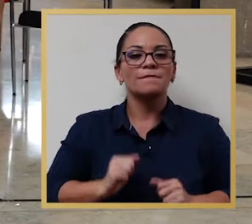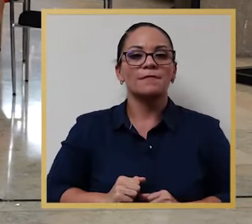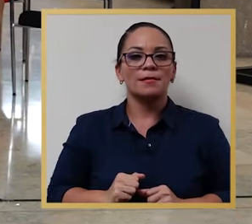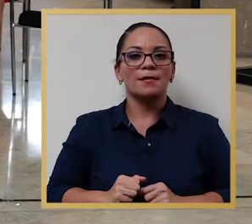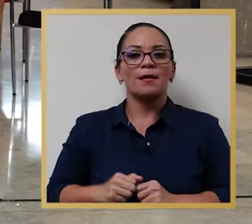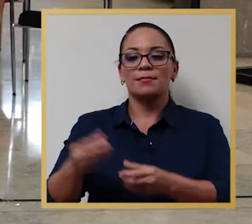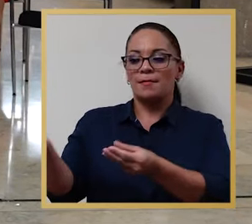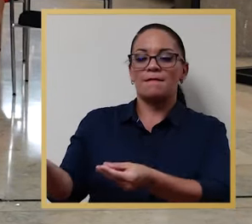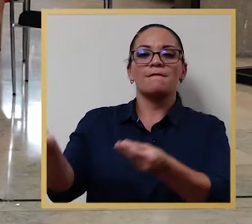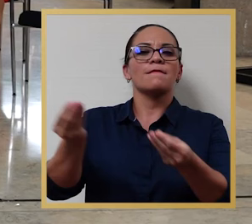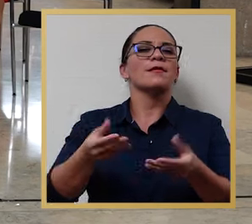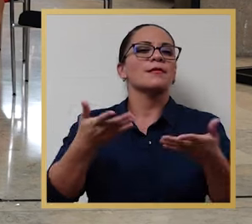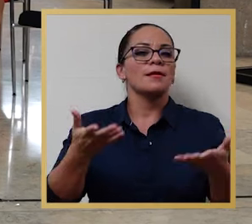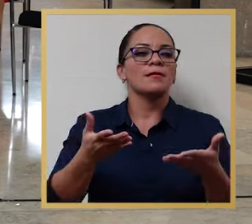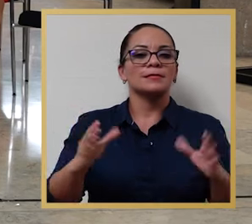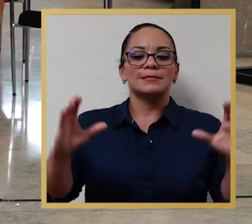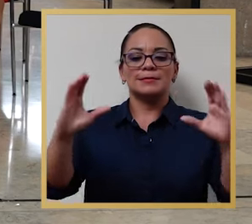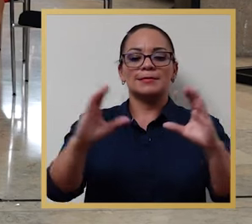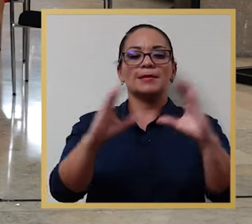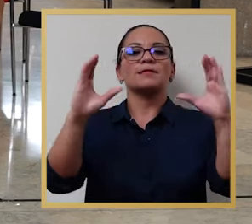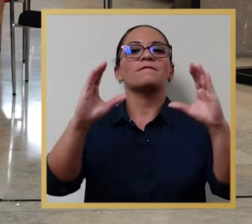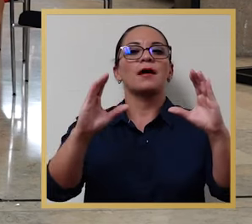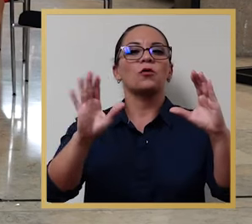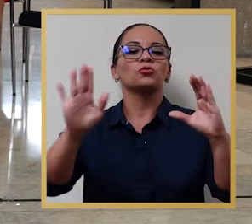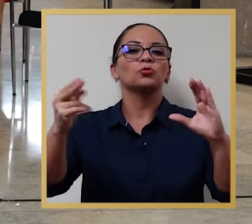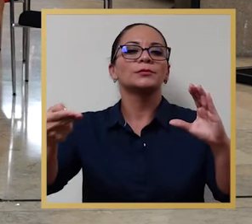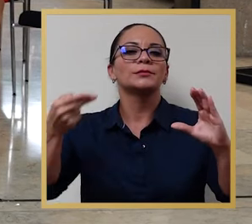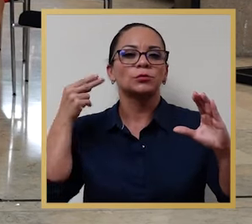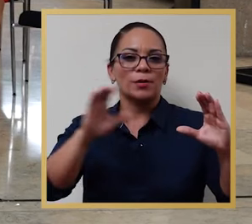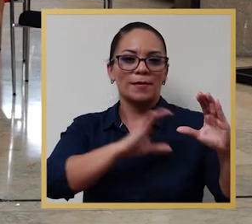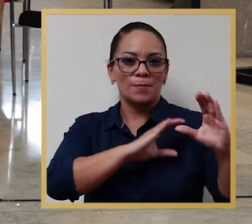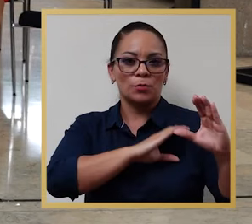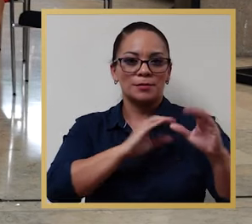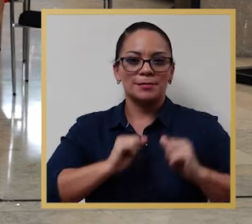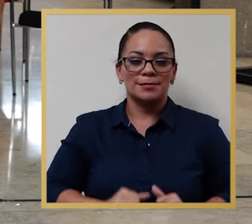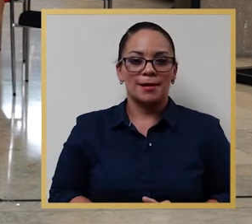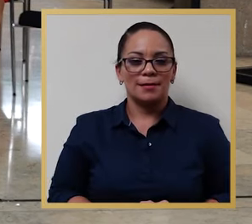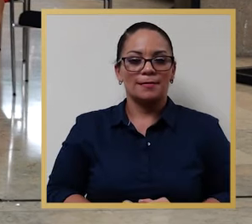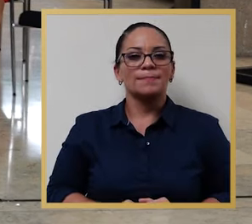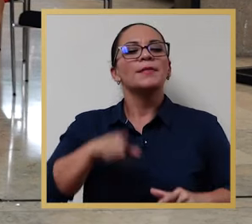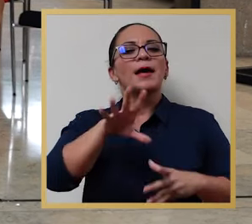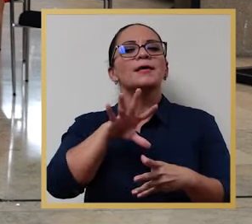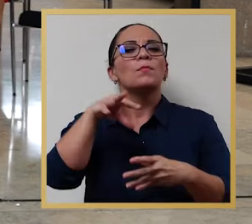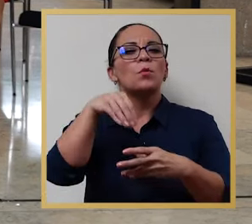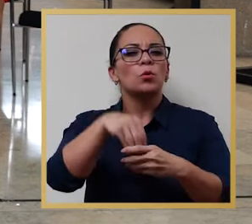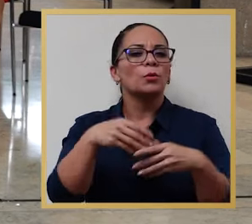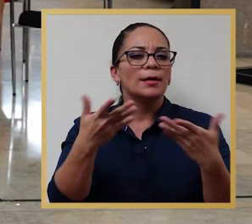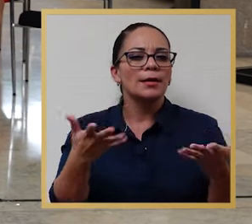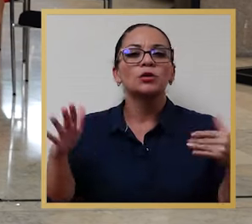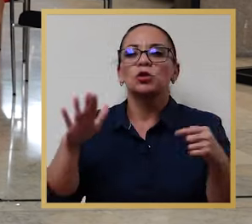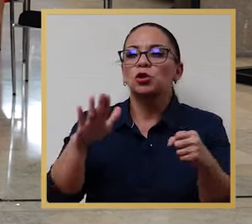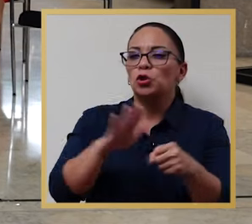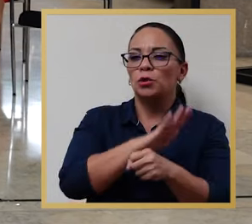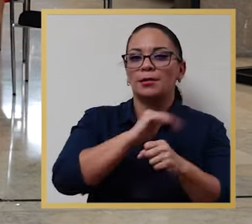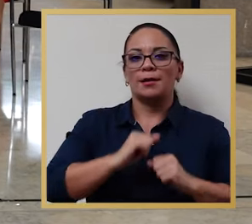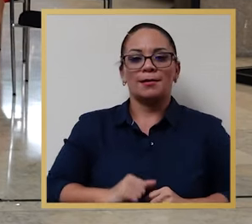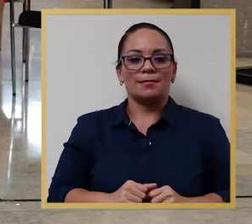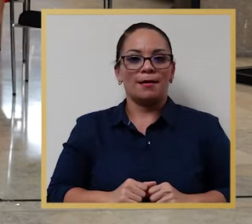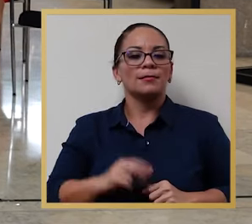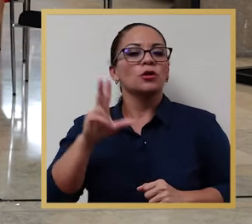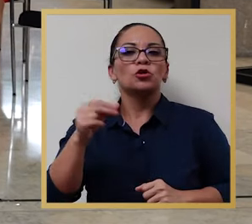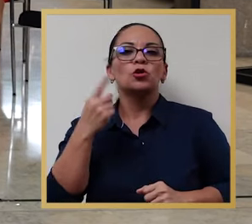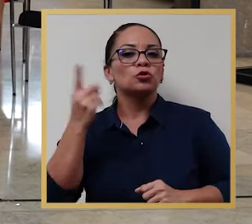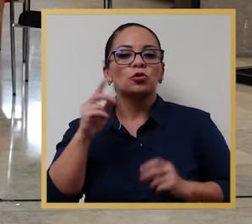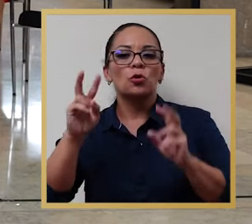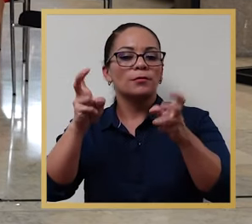aporte un certificado de antecedentes policiales que involucra la totalidad no